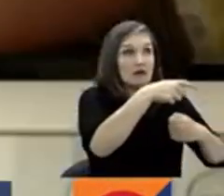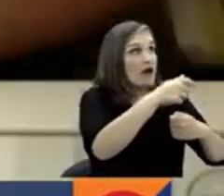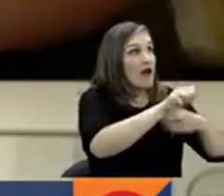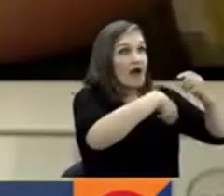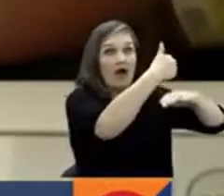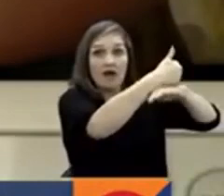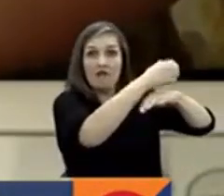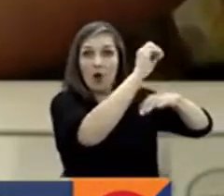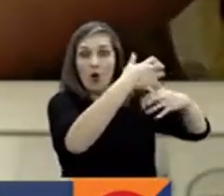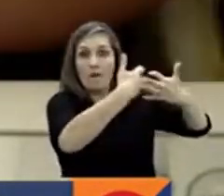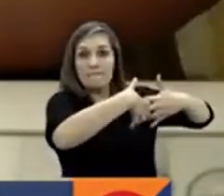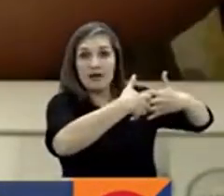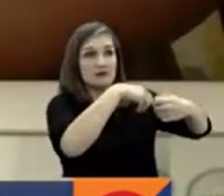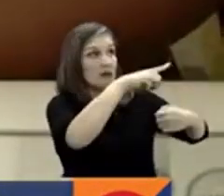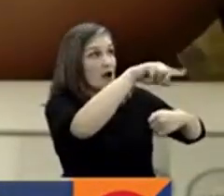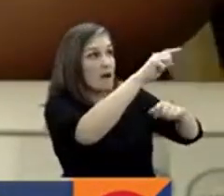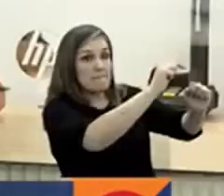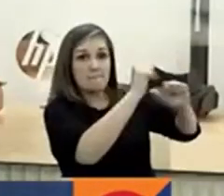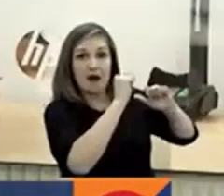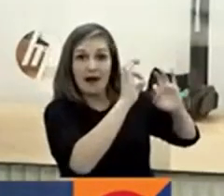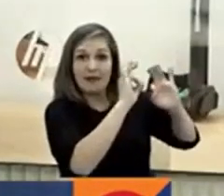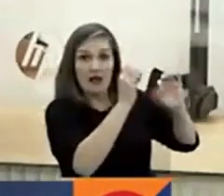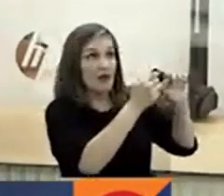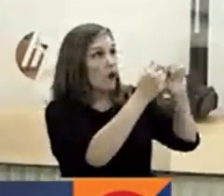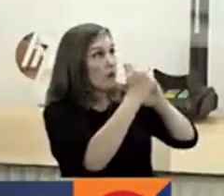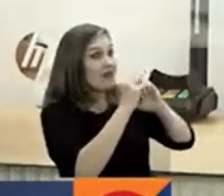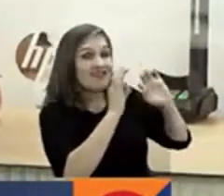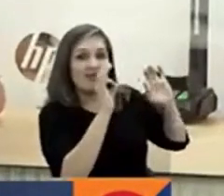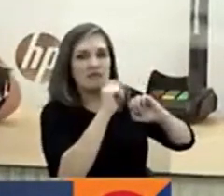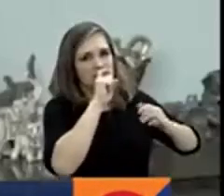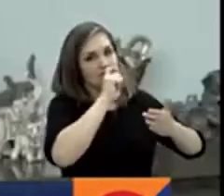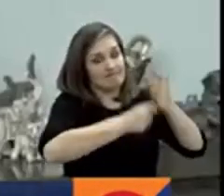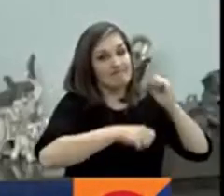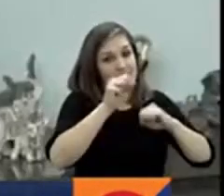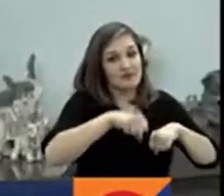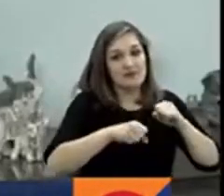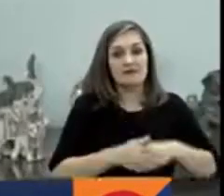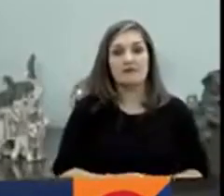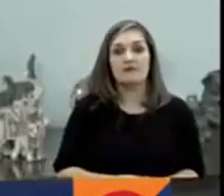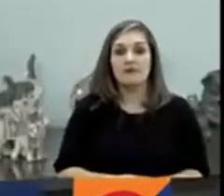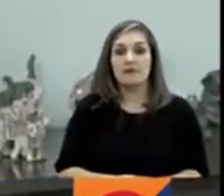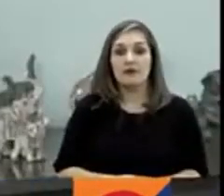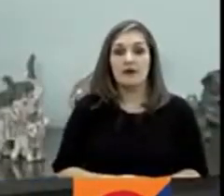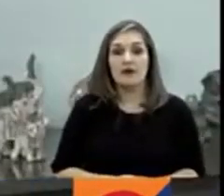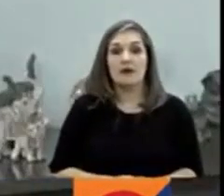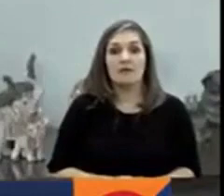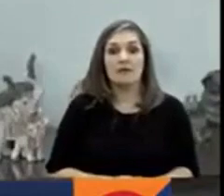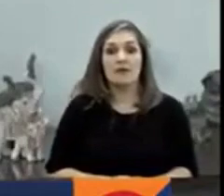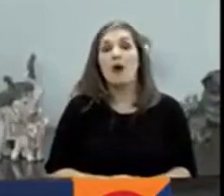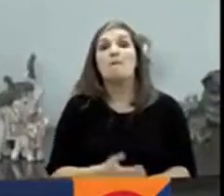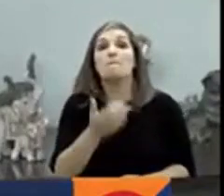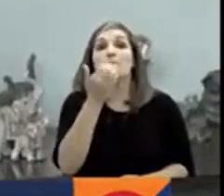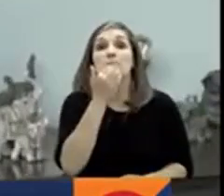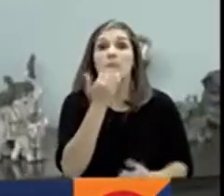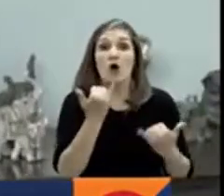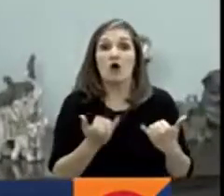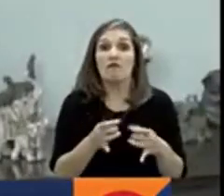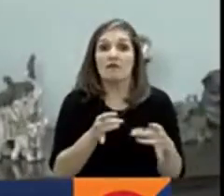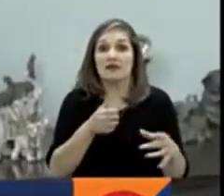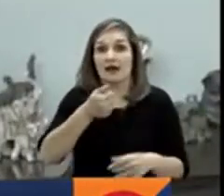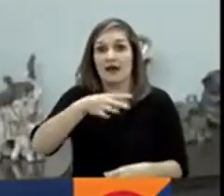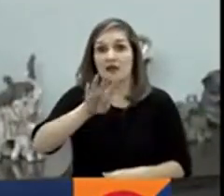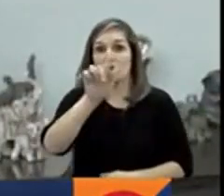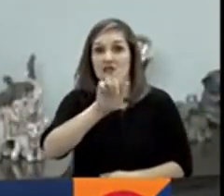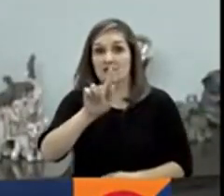obligación, enfrentarán multas y sanciones. Si su empleador llegase a consignarlas con posterioridad al 14 de febrero,